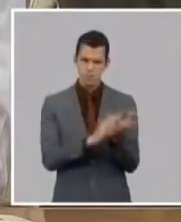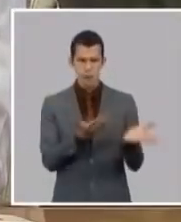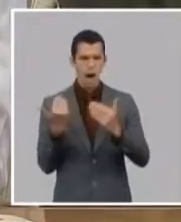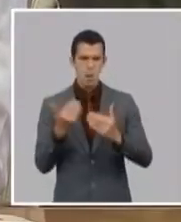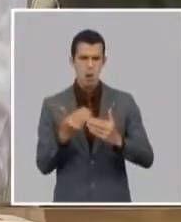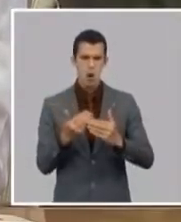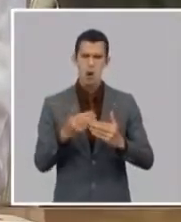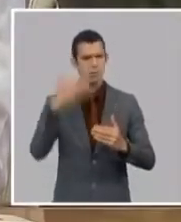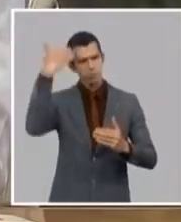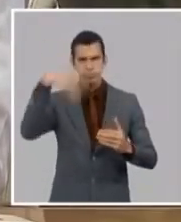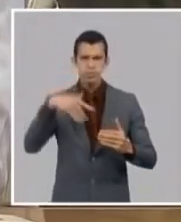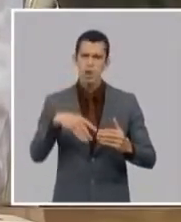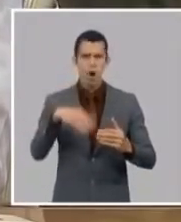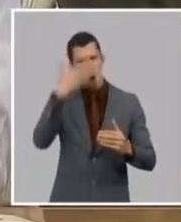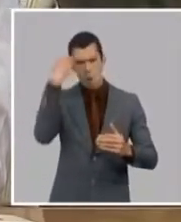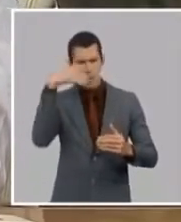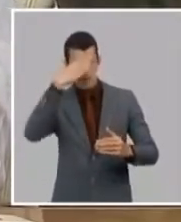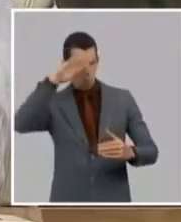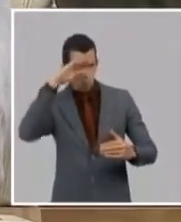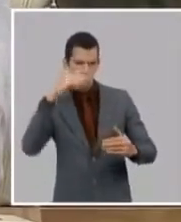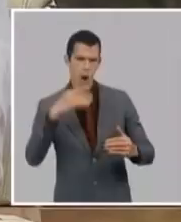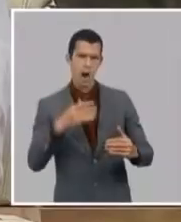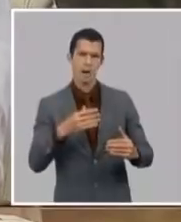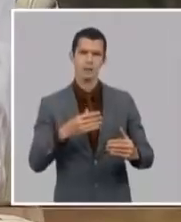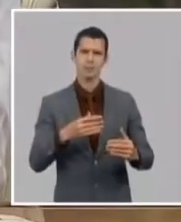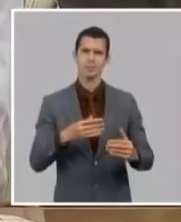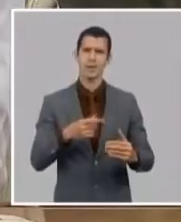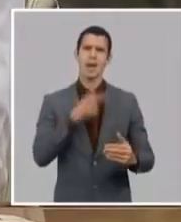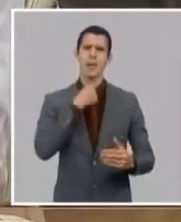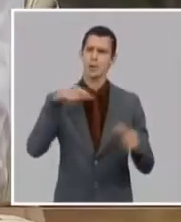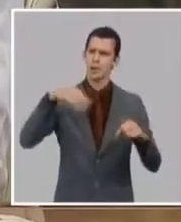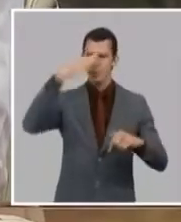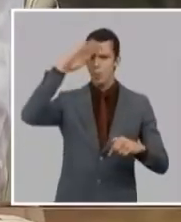contraria a eso casi que los han ofendido